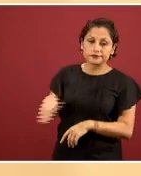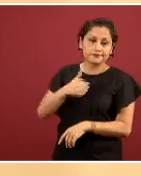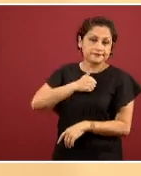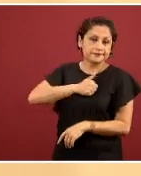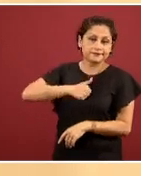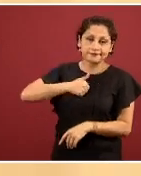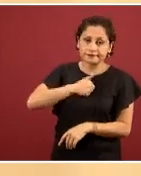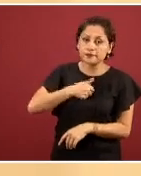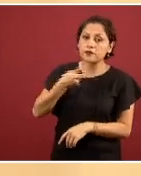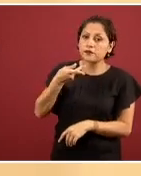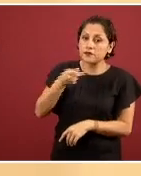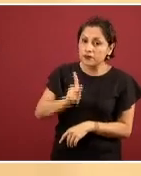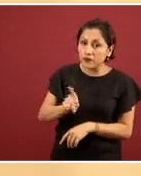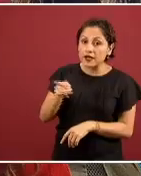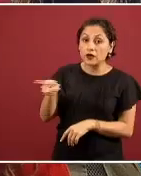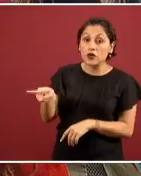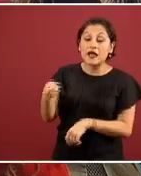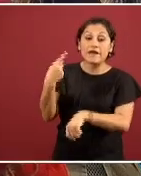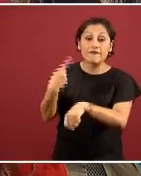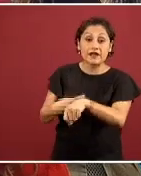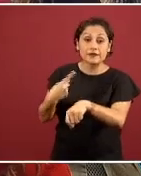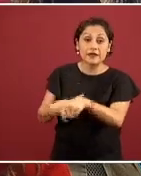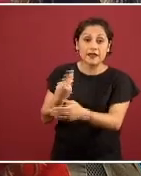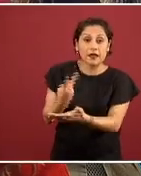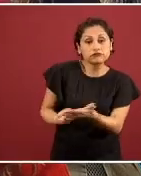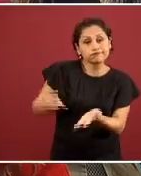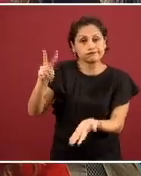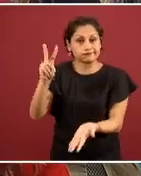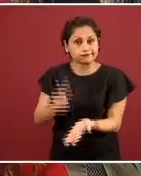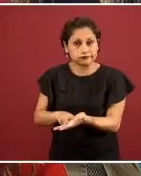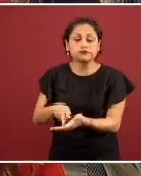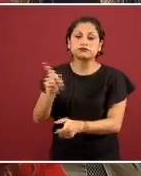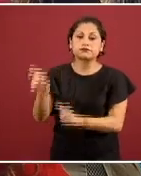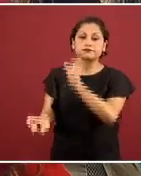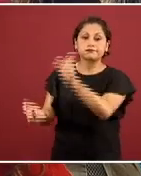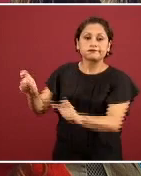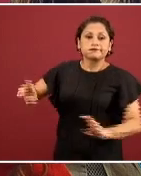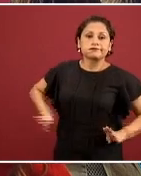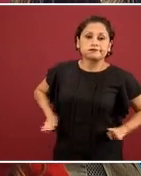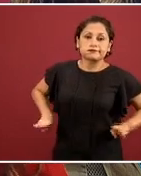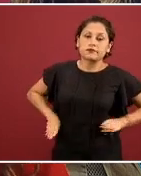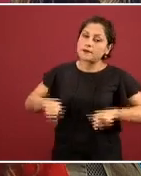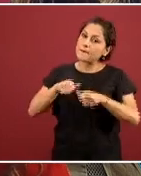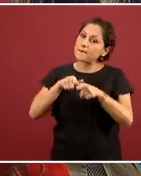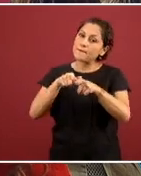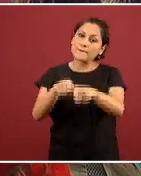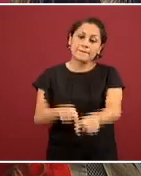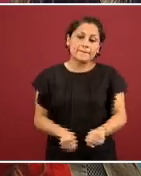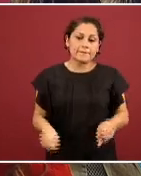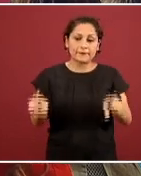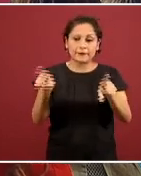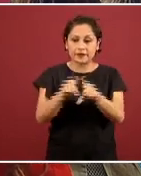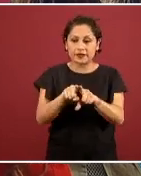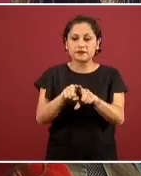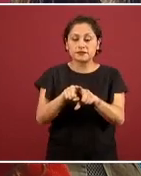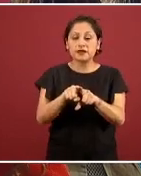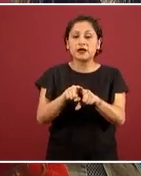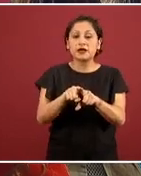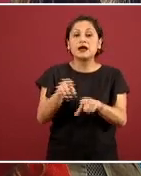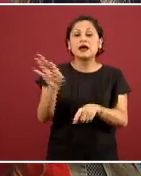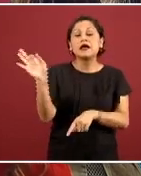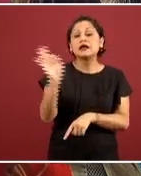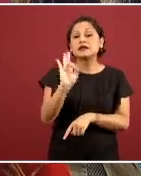comorbilidades sigue presentándose y que es importante continuar, si es necesario, todos los días haciendo el